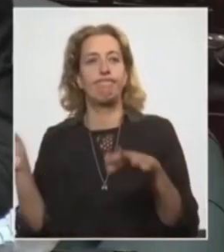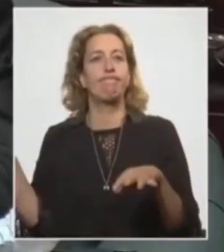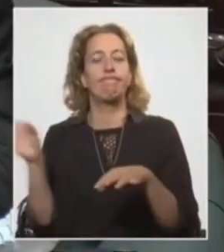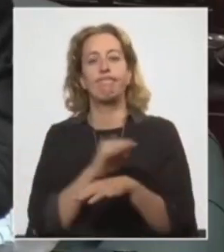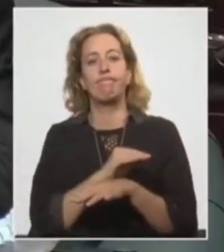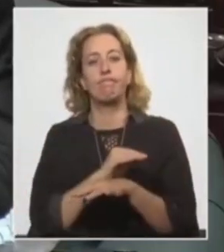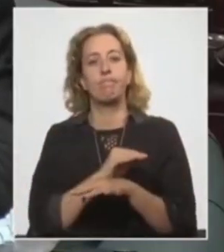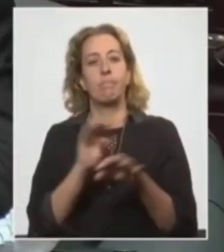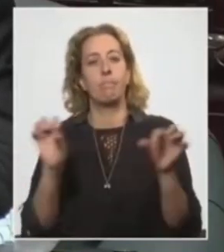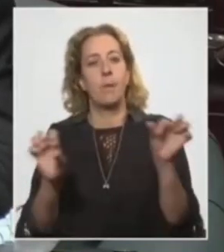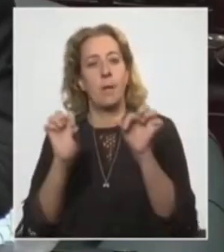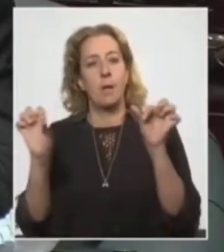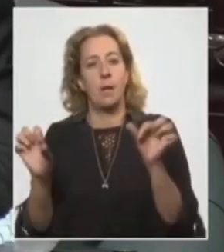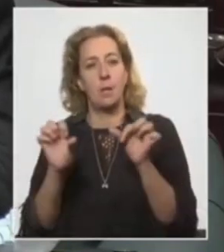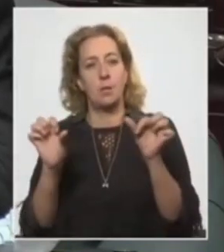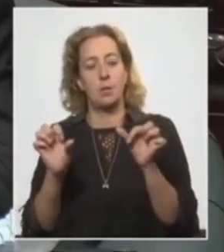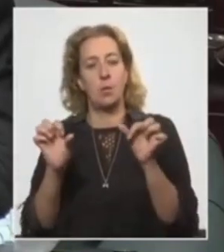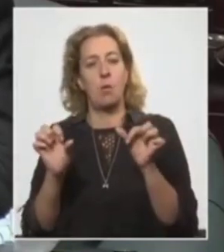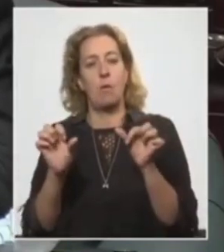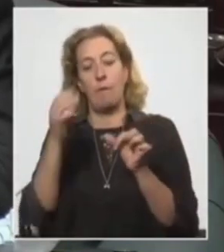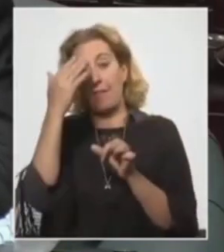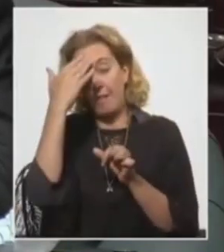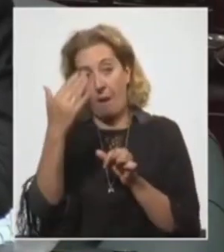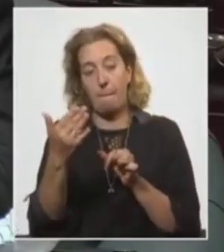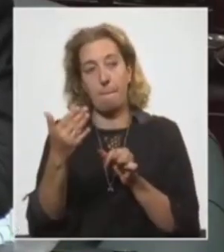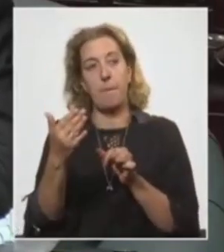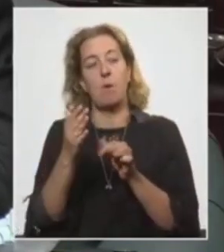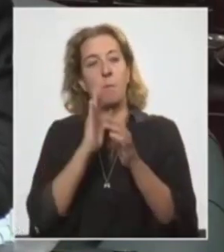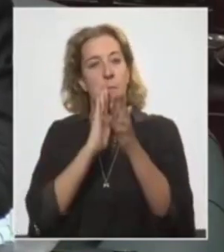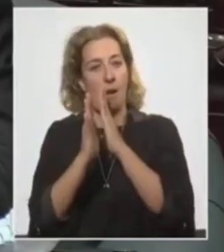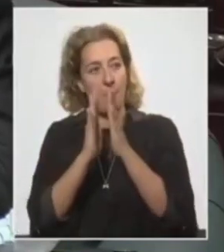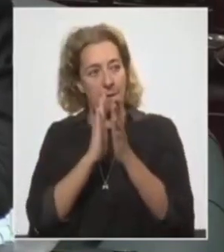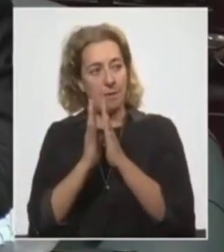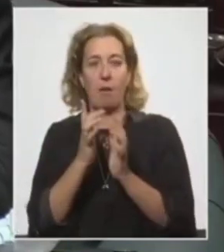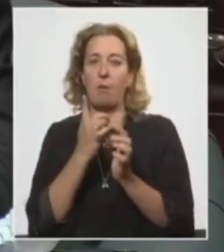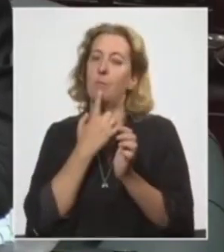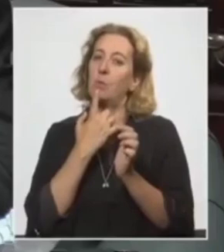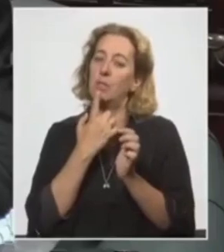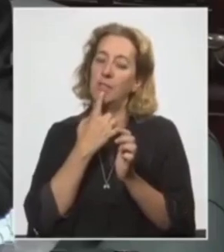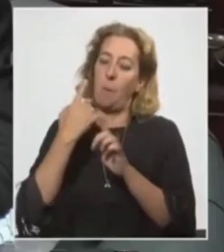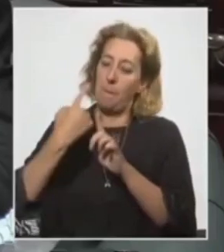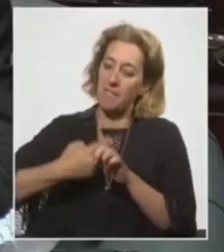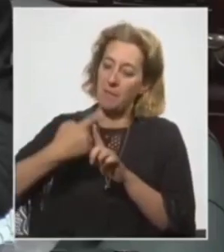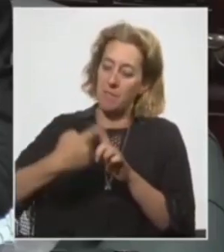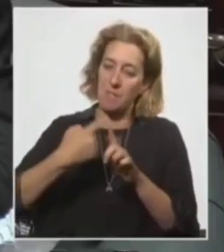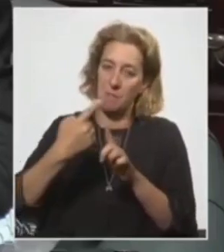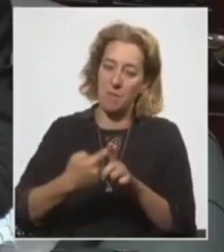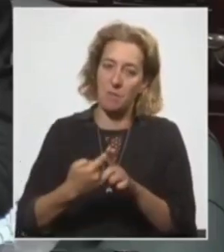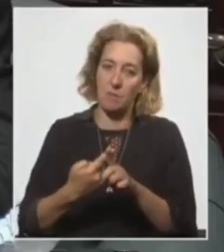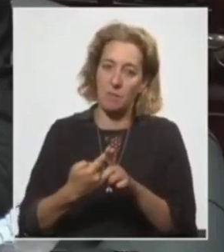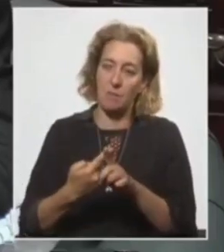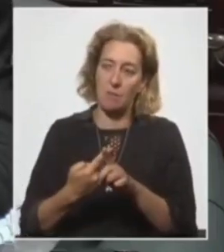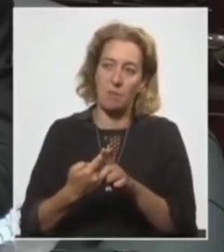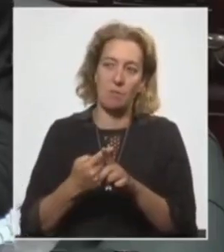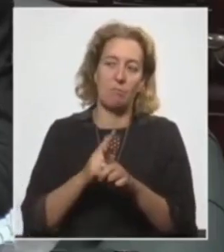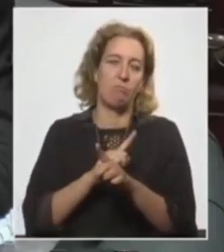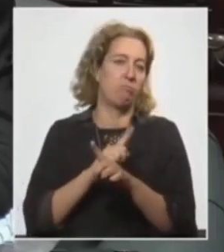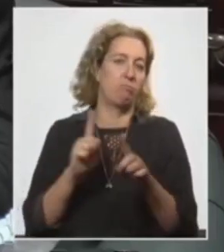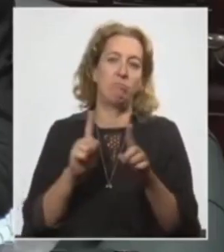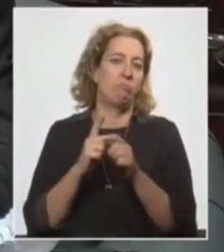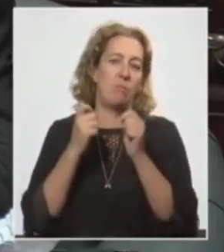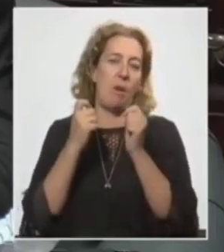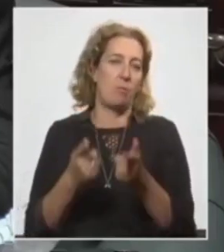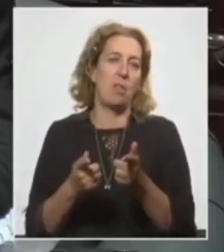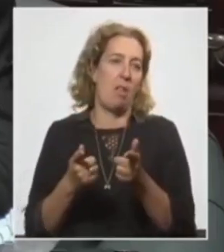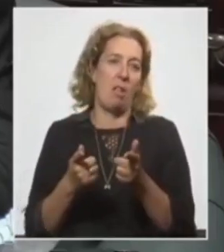ha hecho el Frente Amplio parlamentariamente y políticamente en todos estos meses, no le vamos a